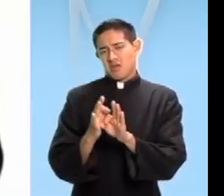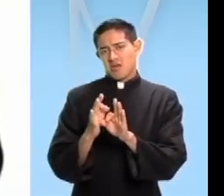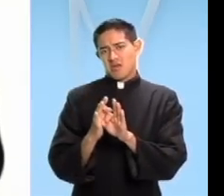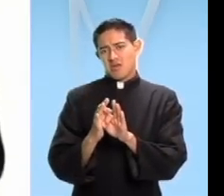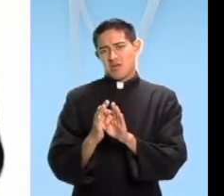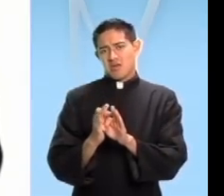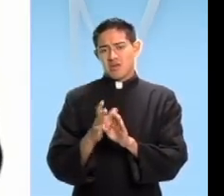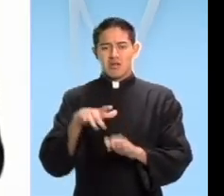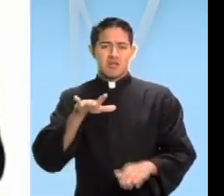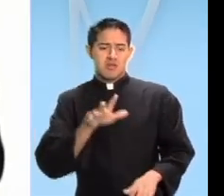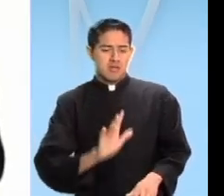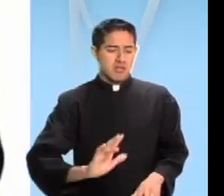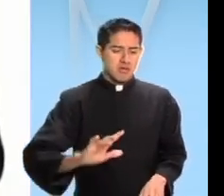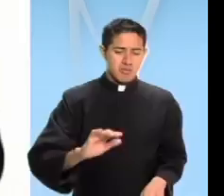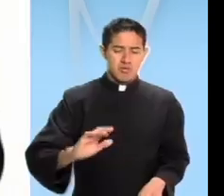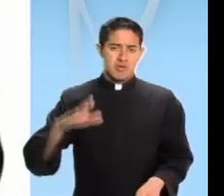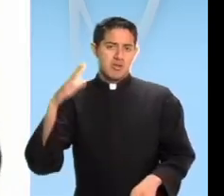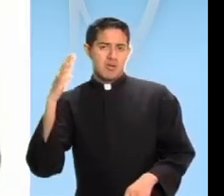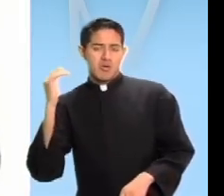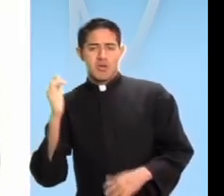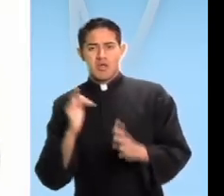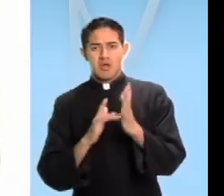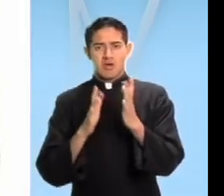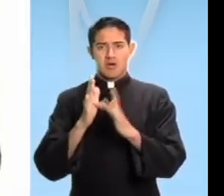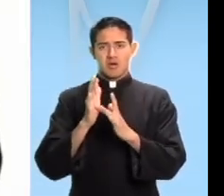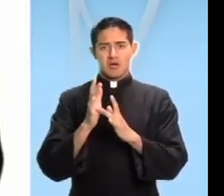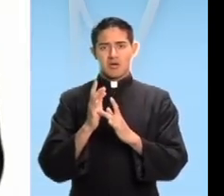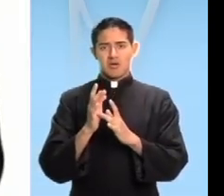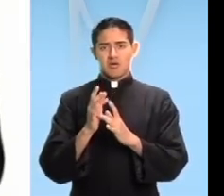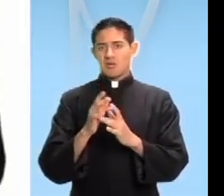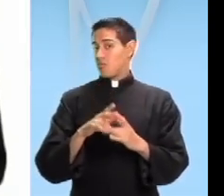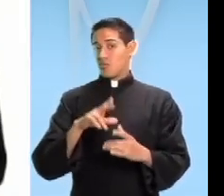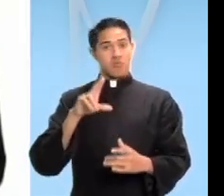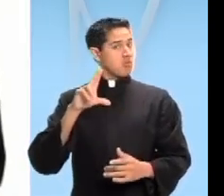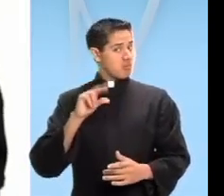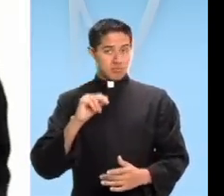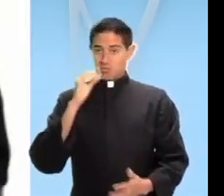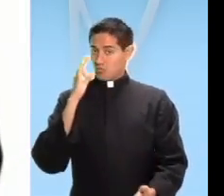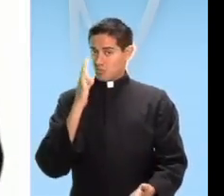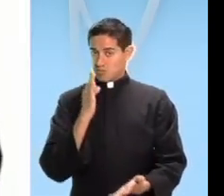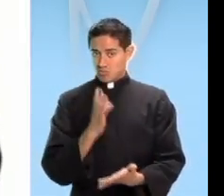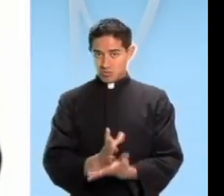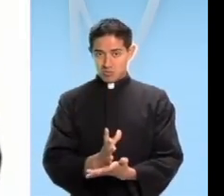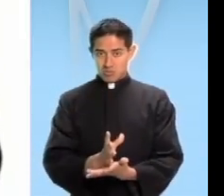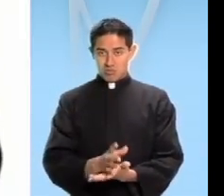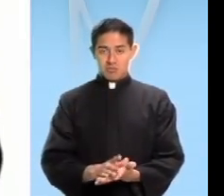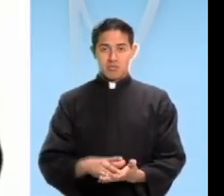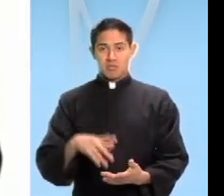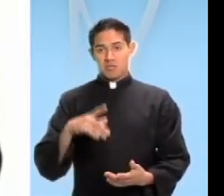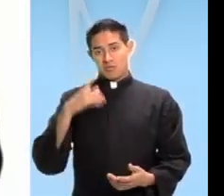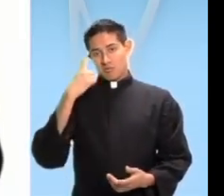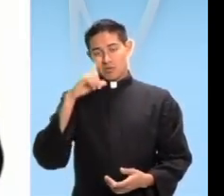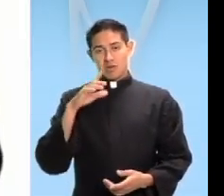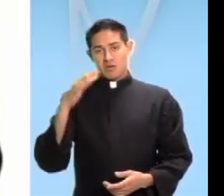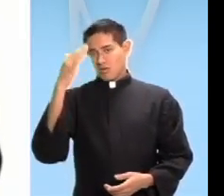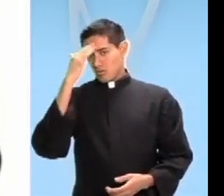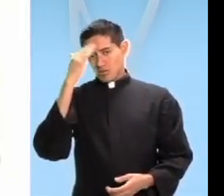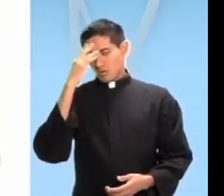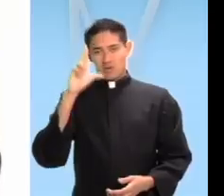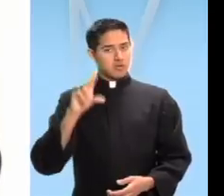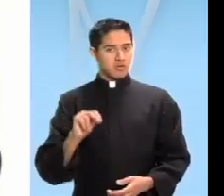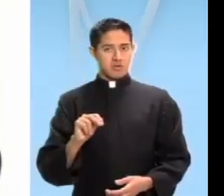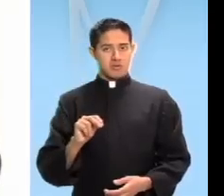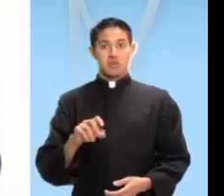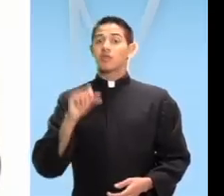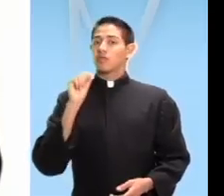buscar escuchar a Jesús, no solamente para conocerle simplemente, sino para